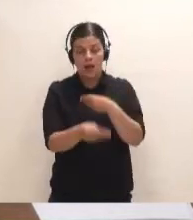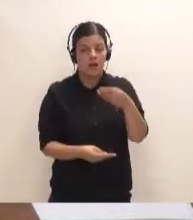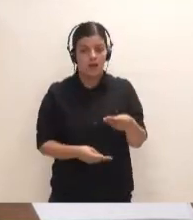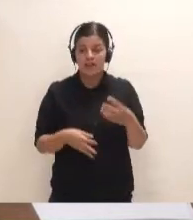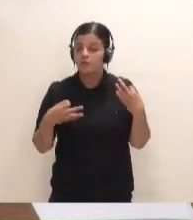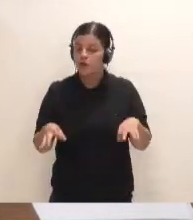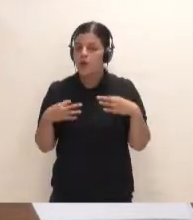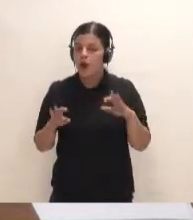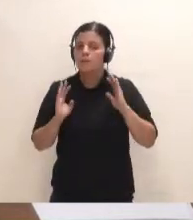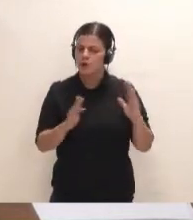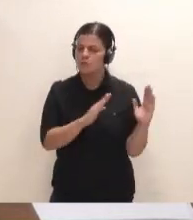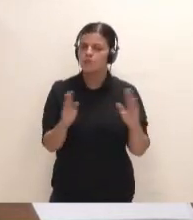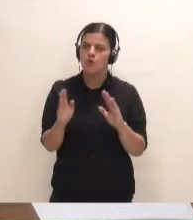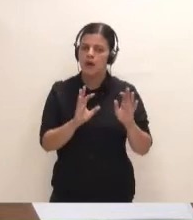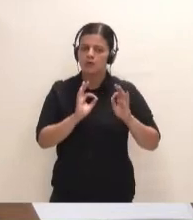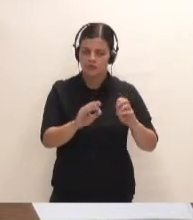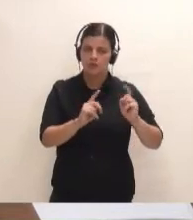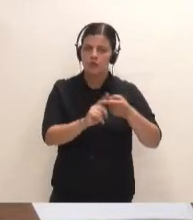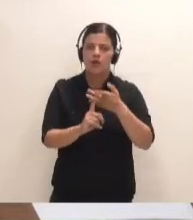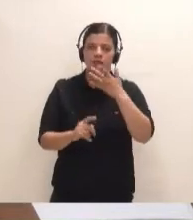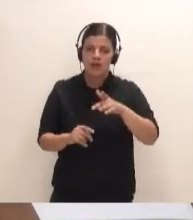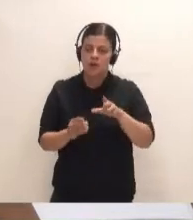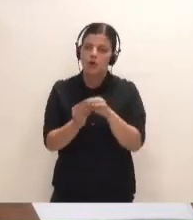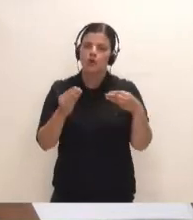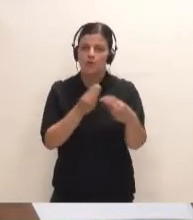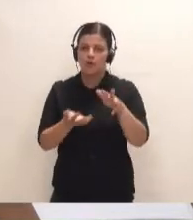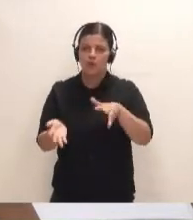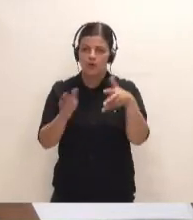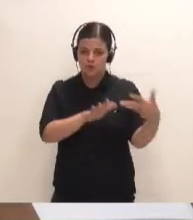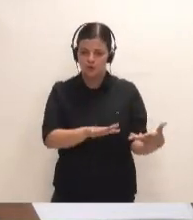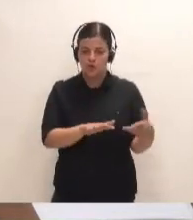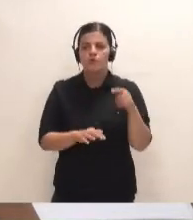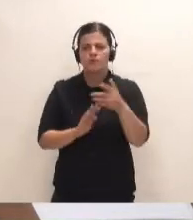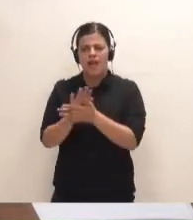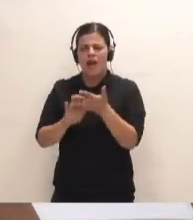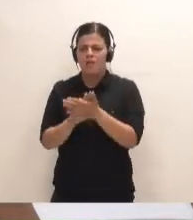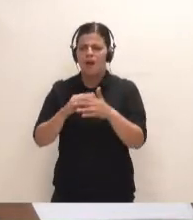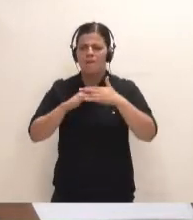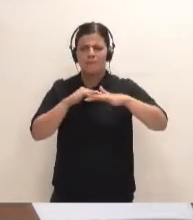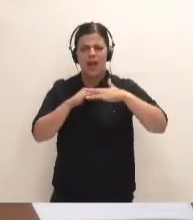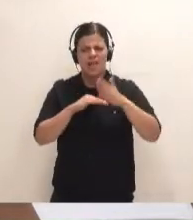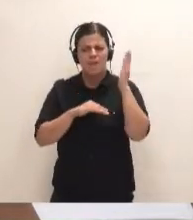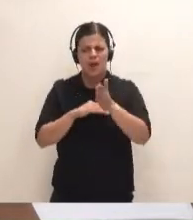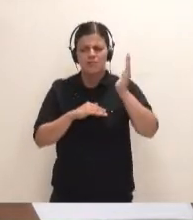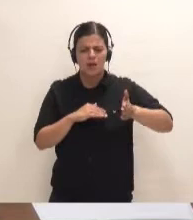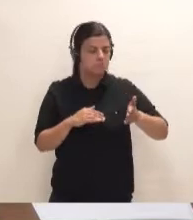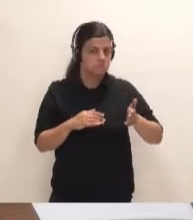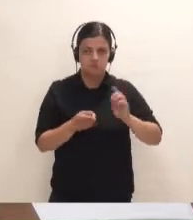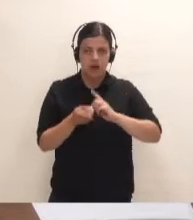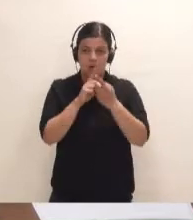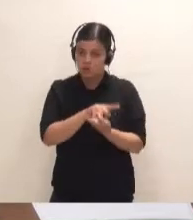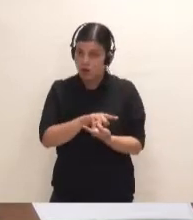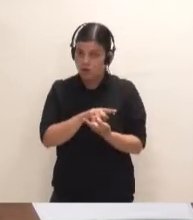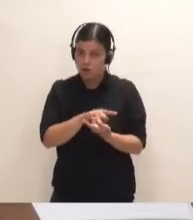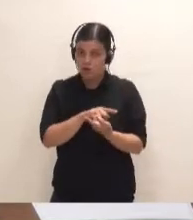tendrá que resolver en su momento el documento de ejecución. Usted habla de que afectaba a playas. Yo no me consta que afecte a playas, al contrario, lo que